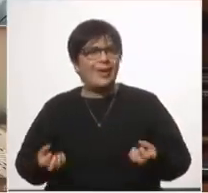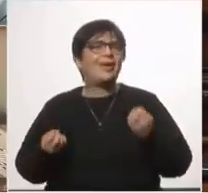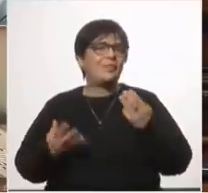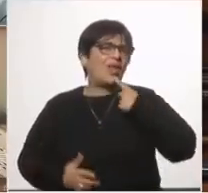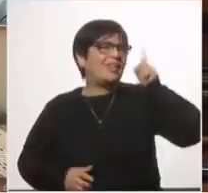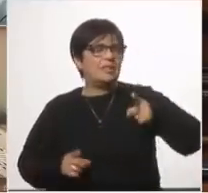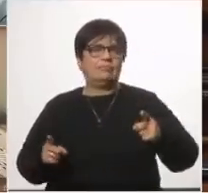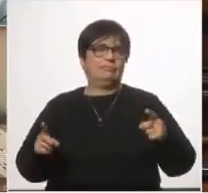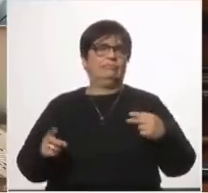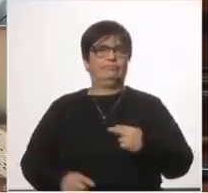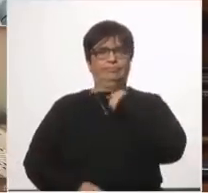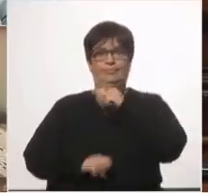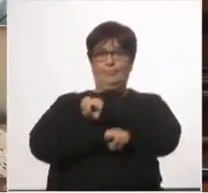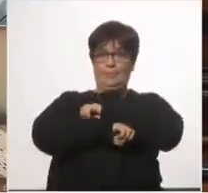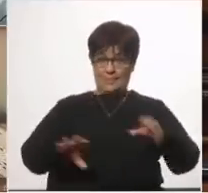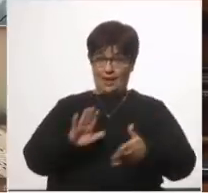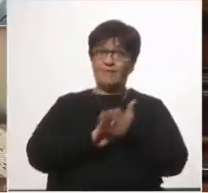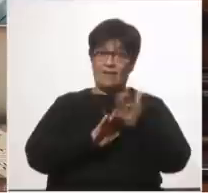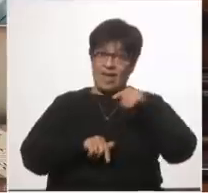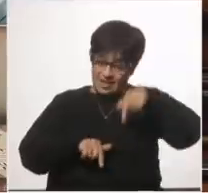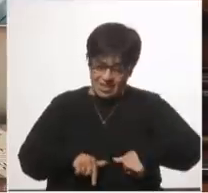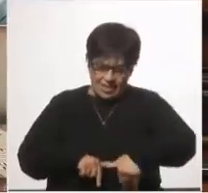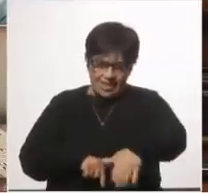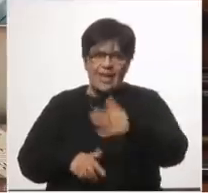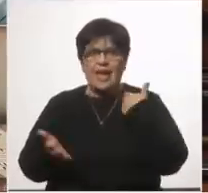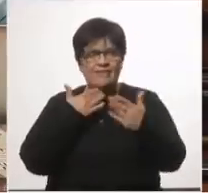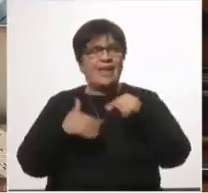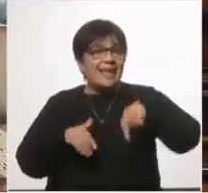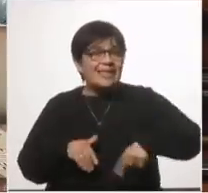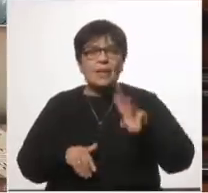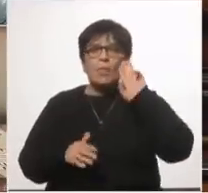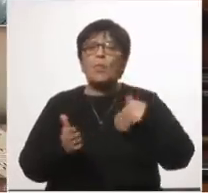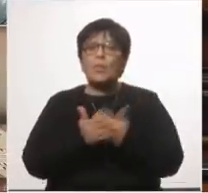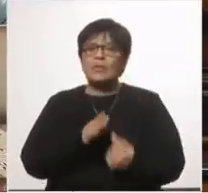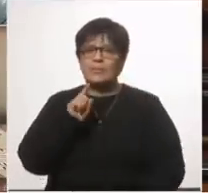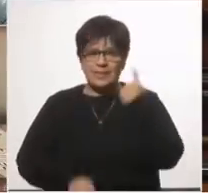malas decisiones políticas. De eso vamos a hablar hoy. Esa es nuestra tesis principal.